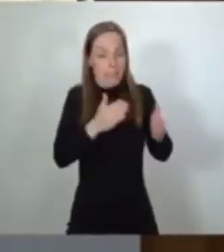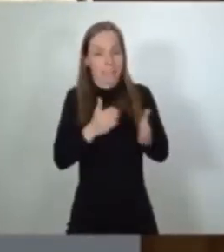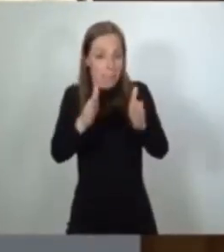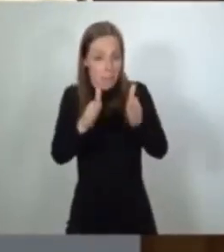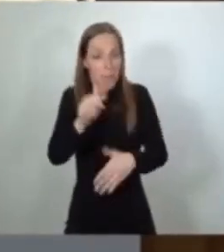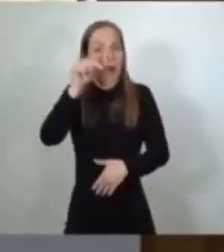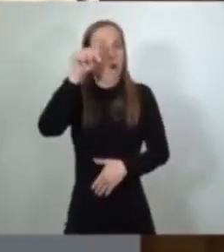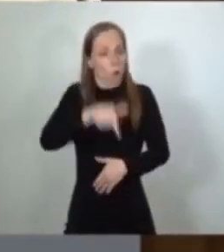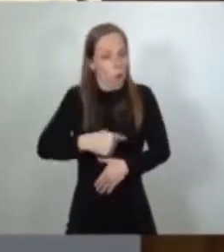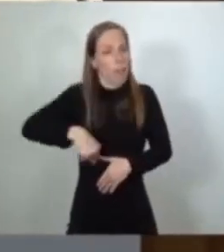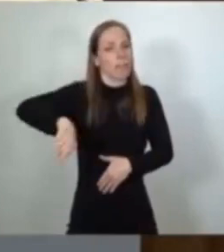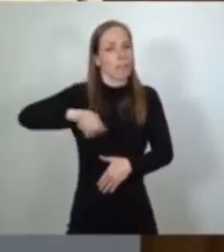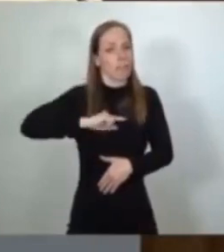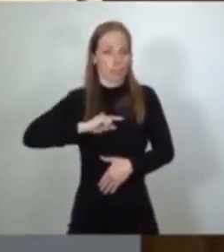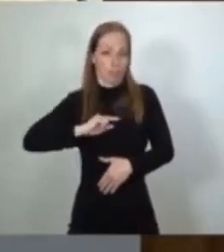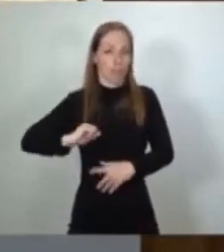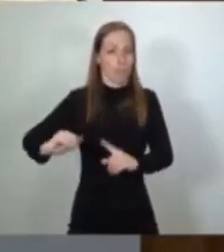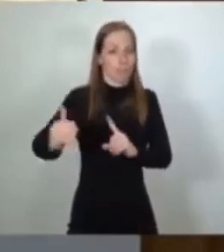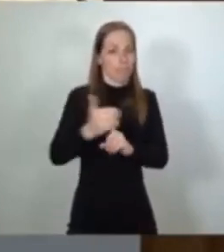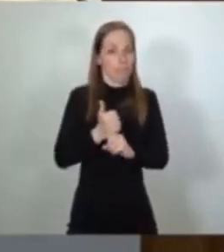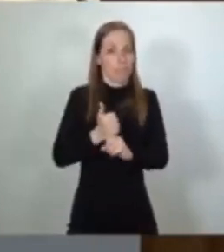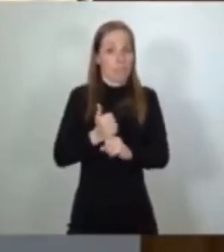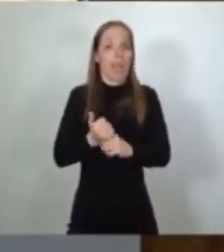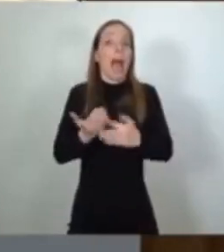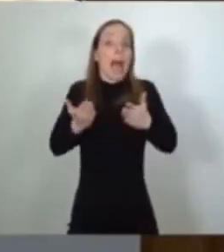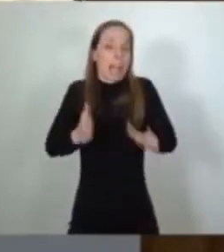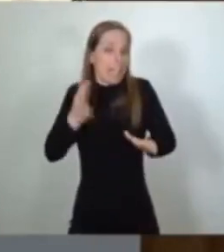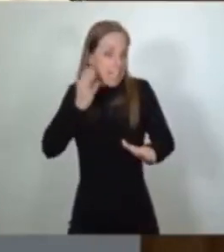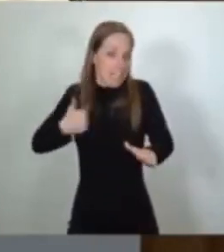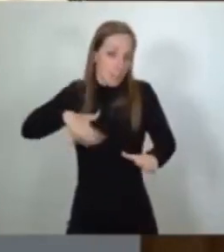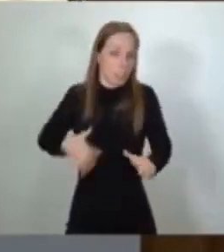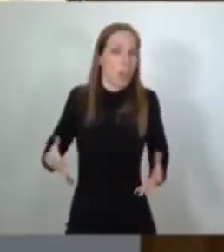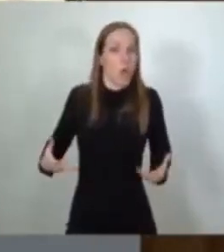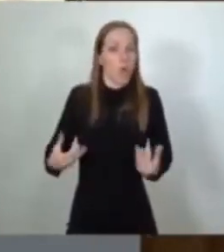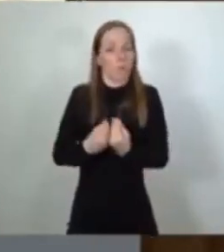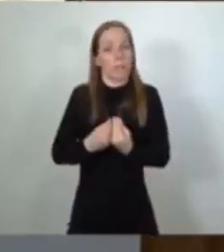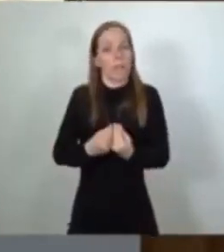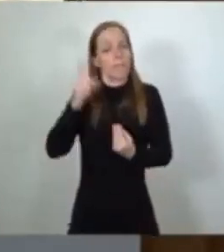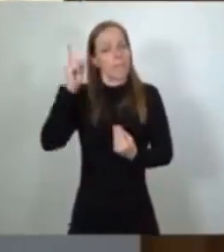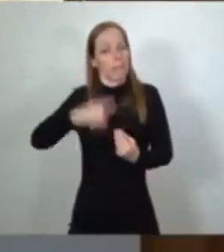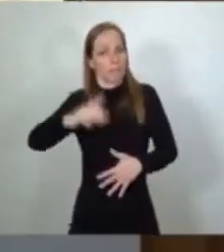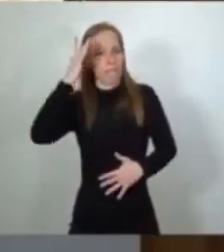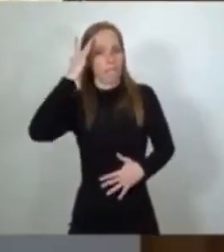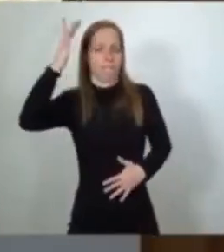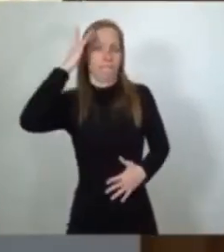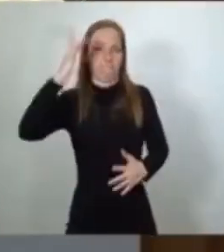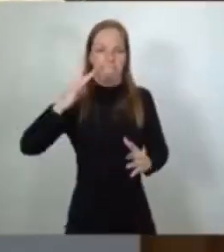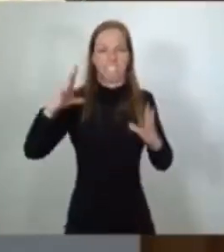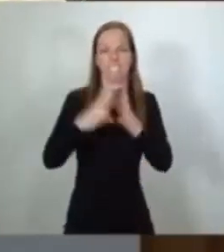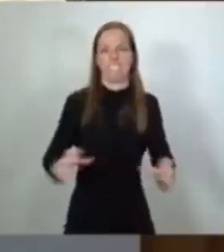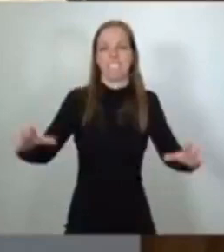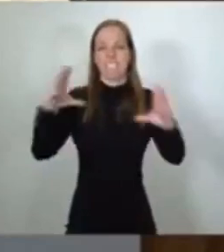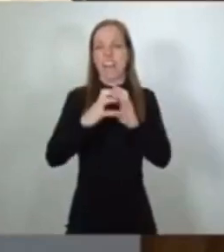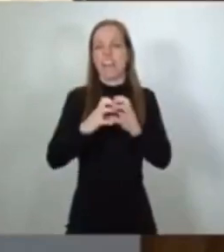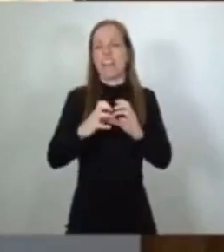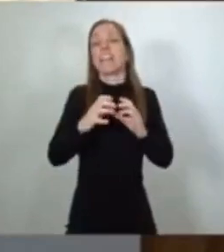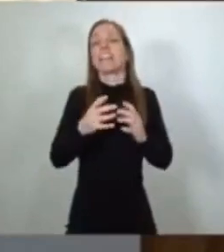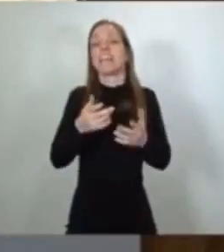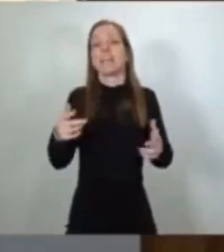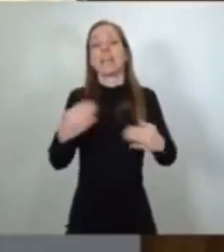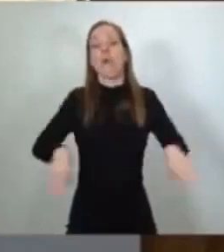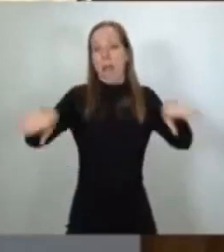transitamos de la mano de nuestras hijas, con el mismo entusiasmo y la misma sed de igualdad.